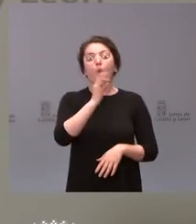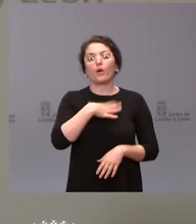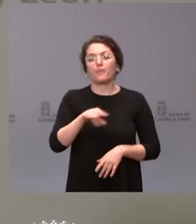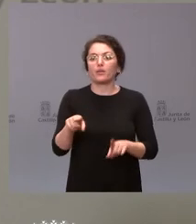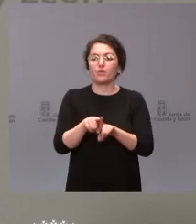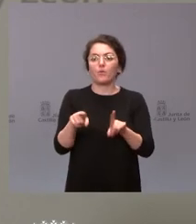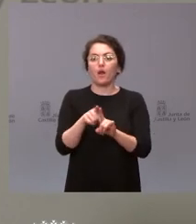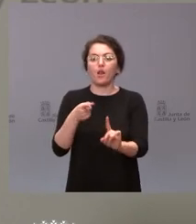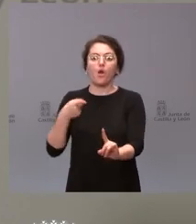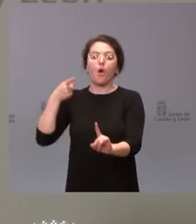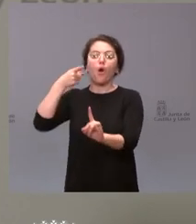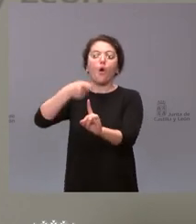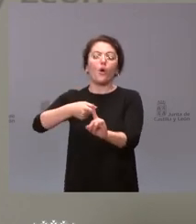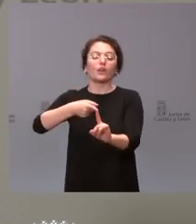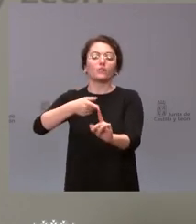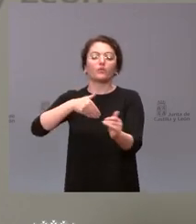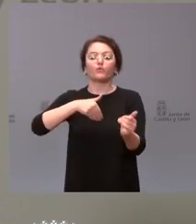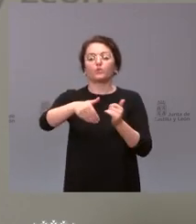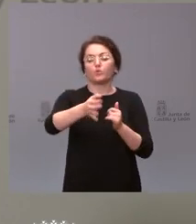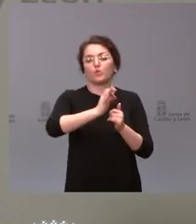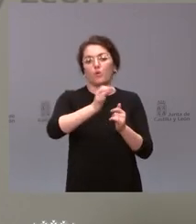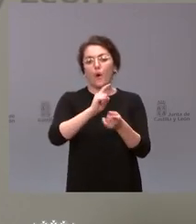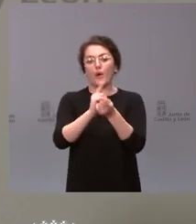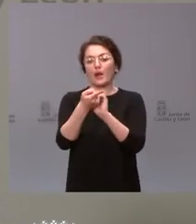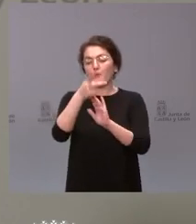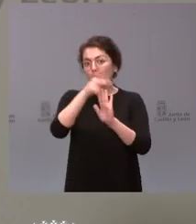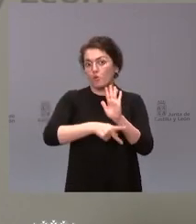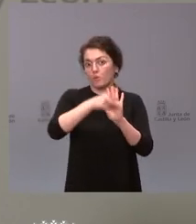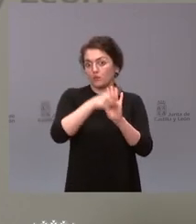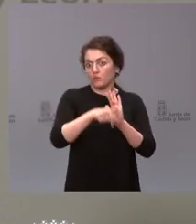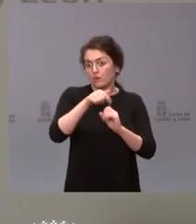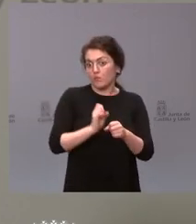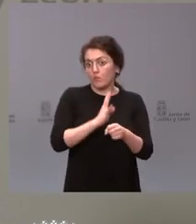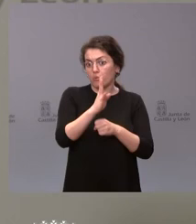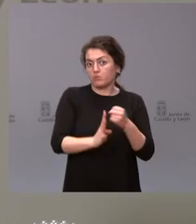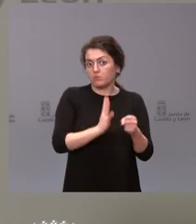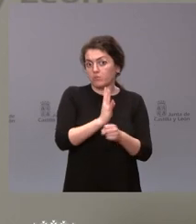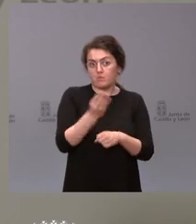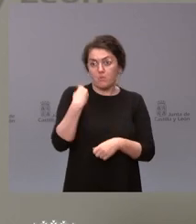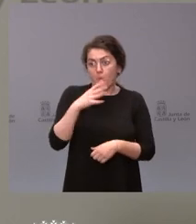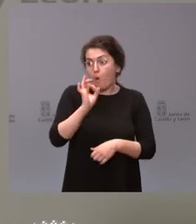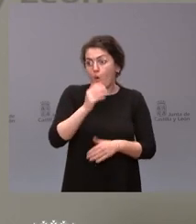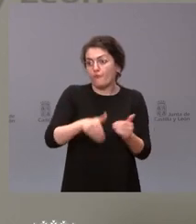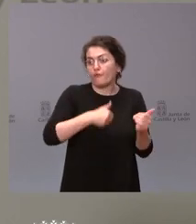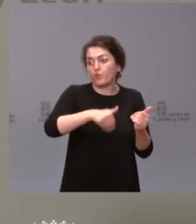de futuro o cambios normativos en esta legislatura en objetivos o no en legislatura siguientes